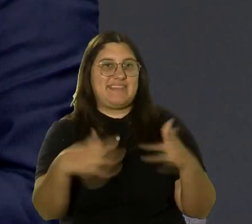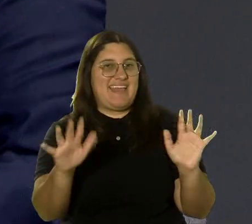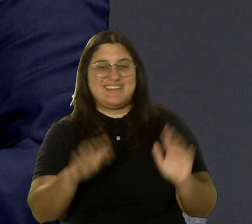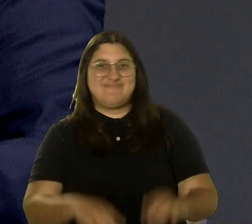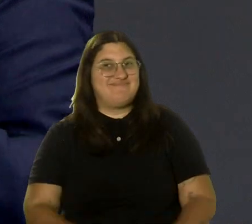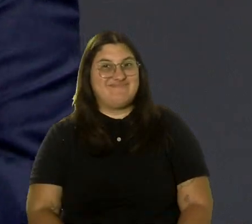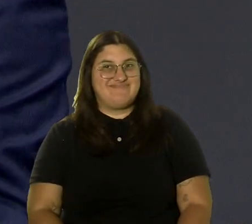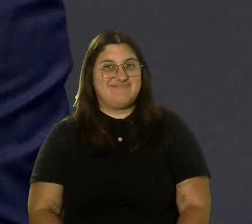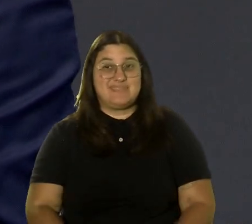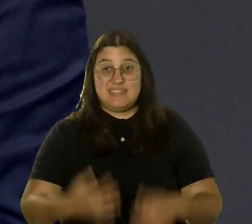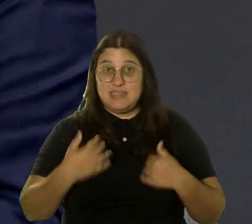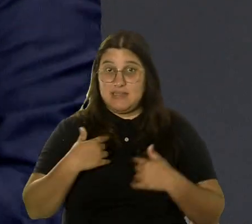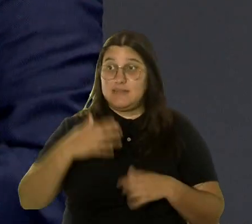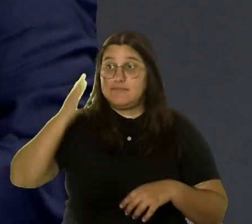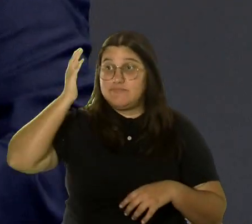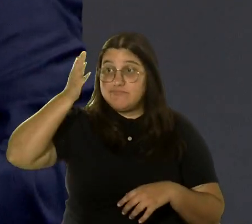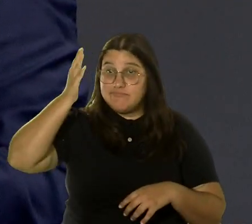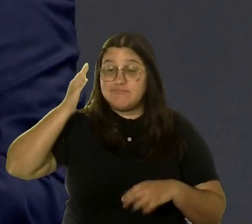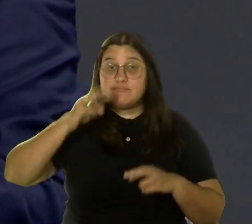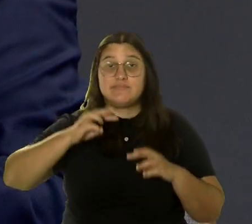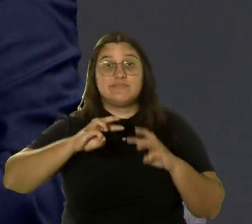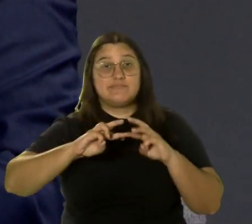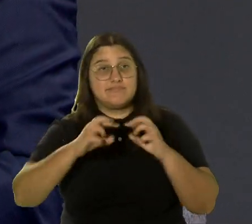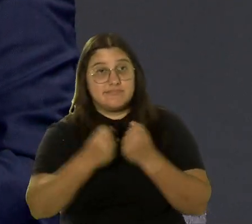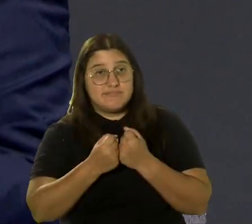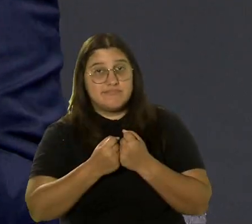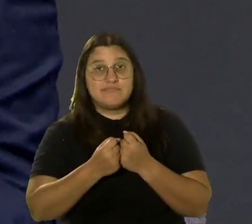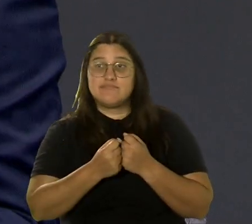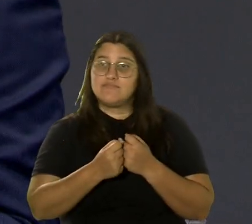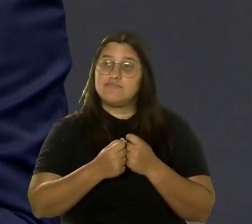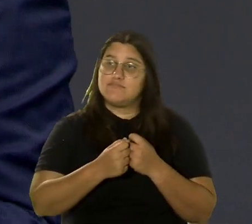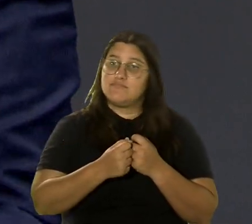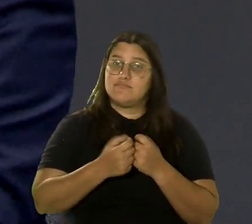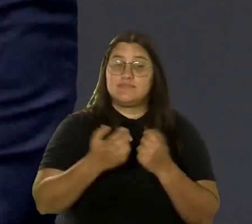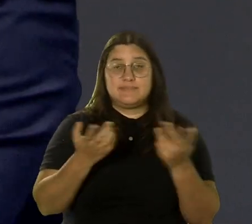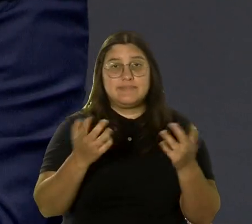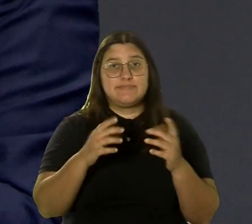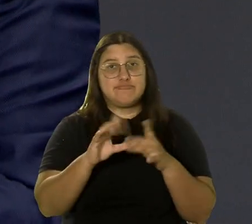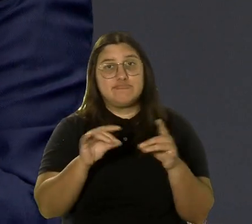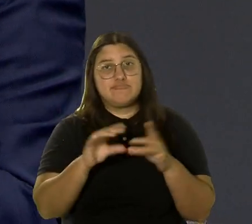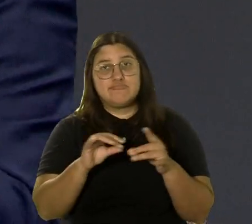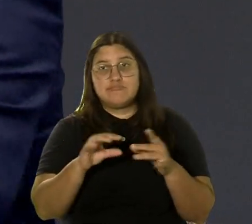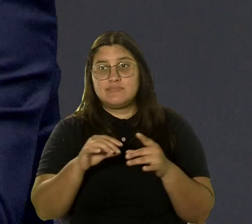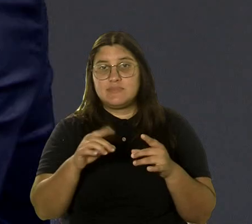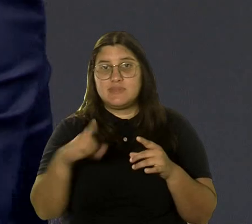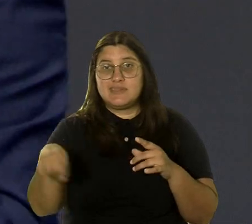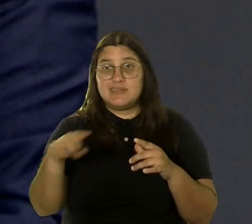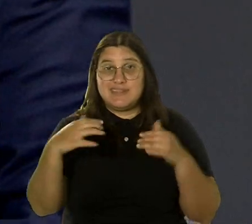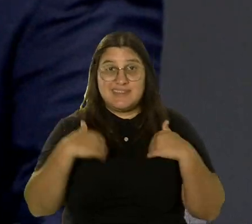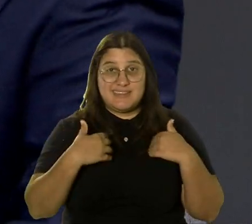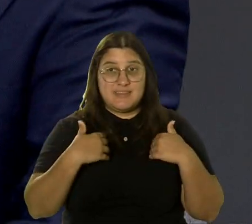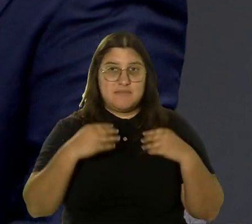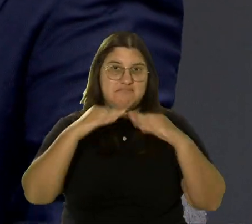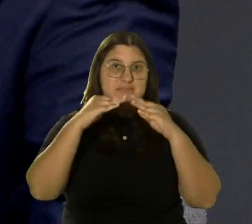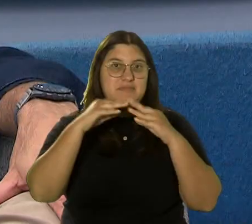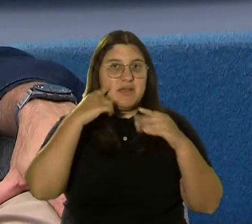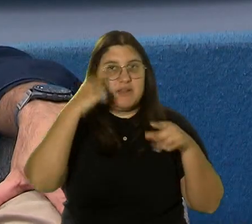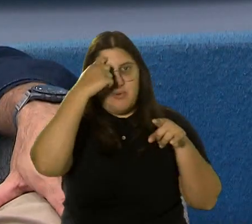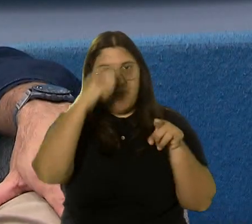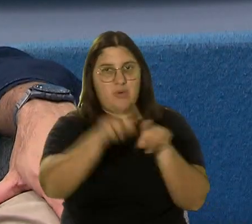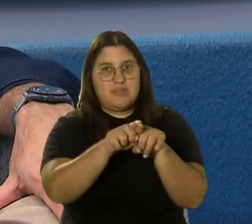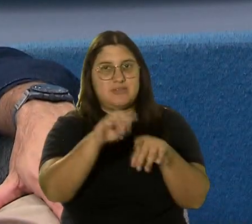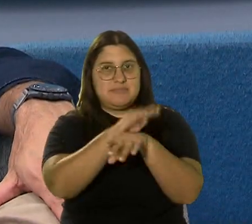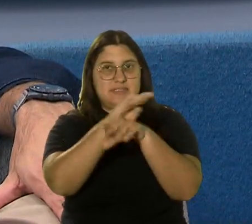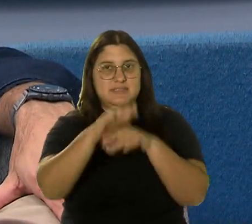talleres, hay charlas de motivación, personas que van a contar su historia de éxito, va más allá de hacer un acuerdo, un negocio. Sí, mira,